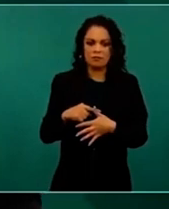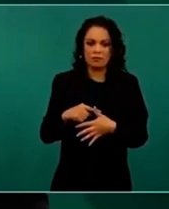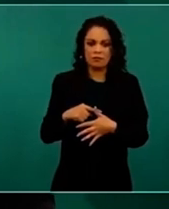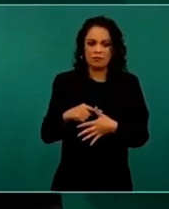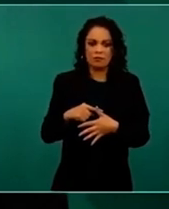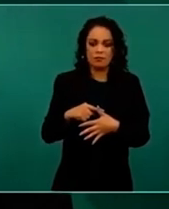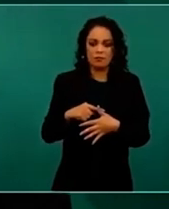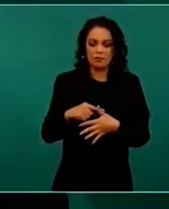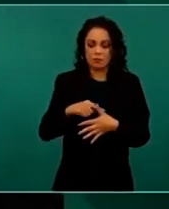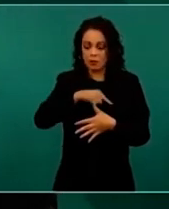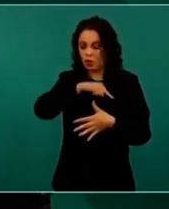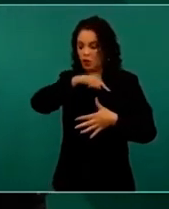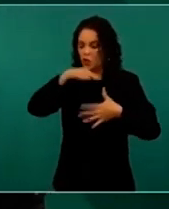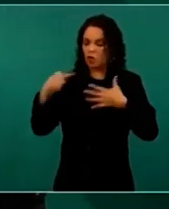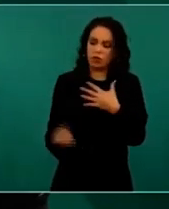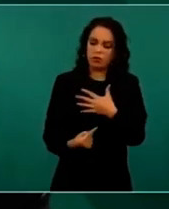Silencio.